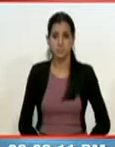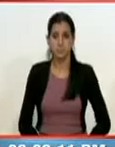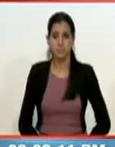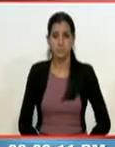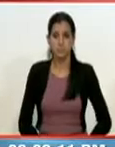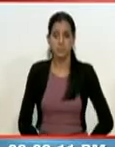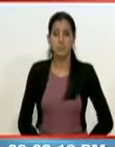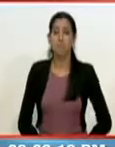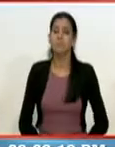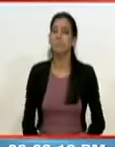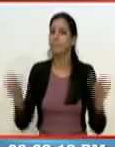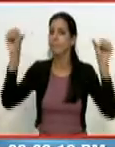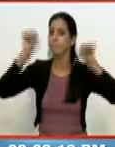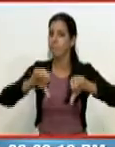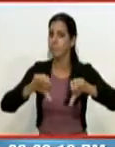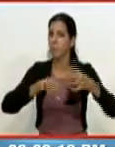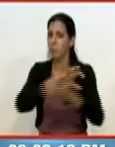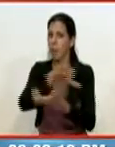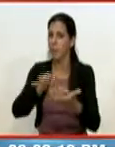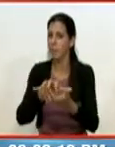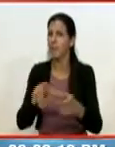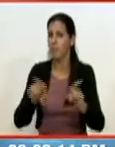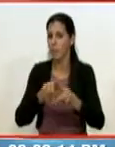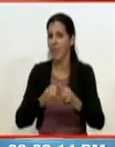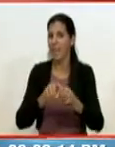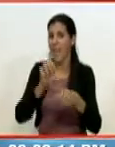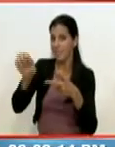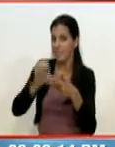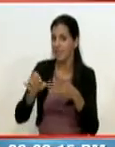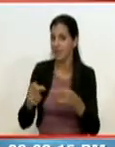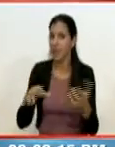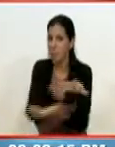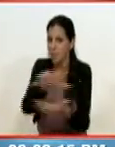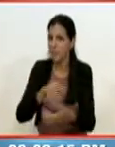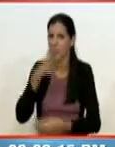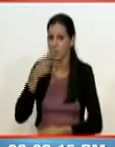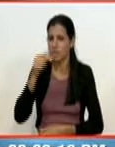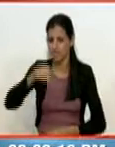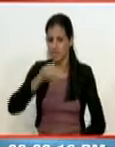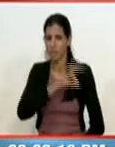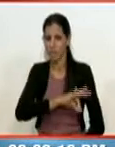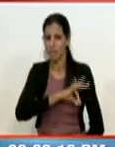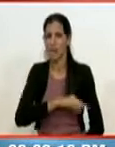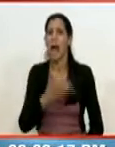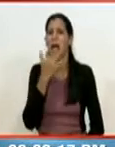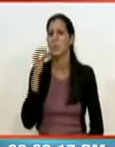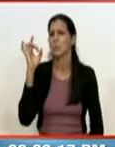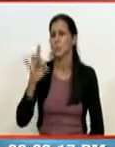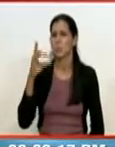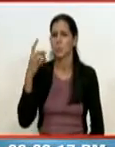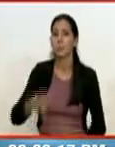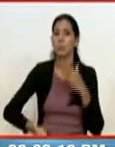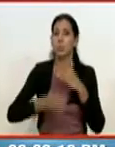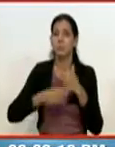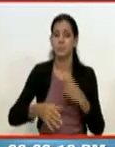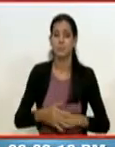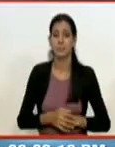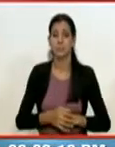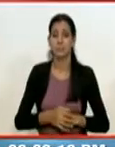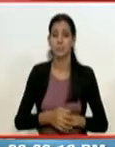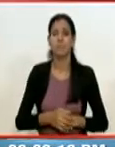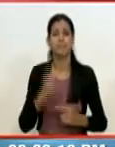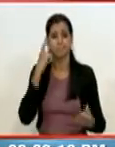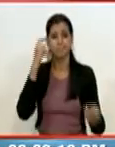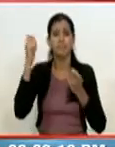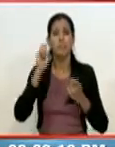Pese al fracaso de la Guarimba como estrategia de convulsión política y social, hay un hecho doloroso que permanece en el seno de 43 hogares